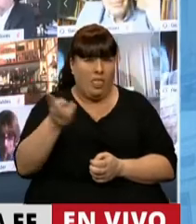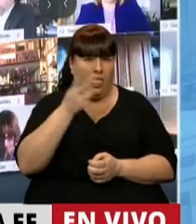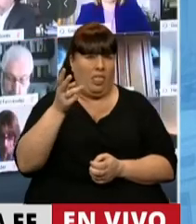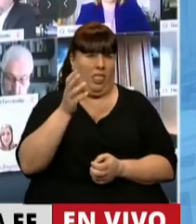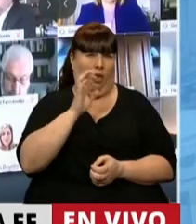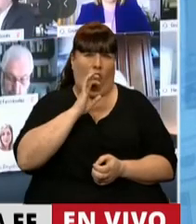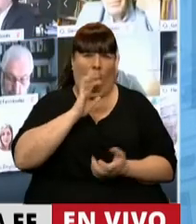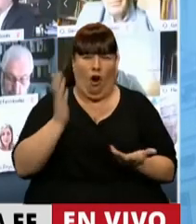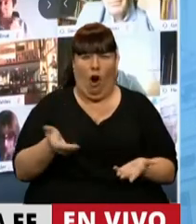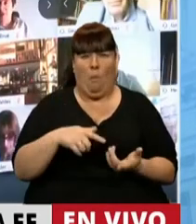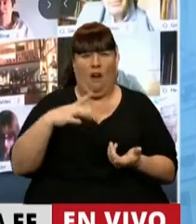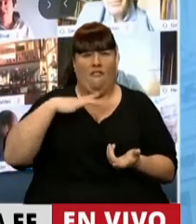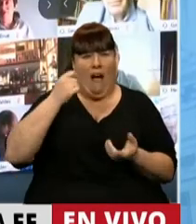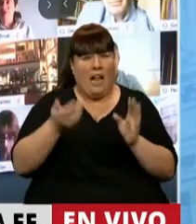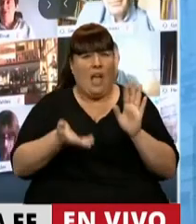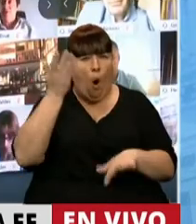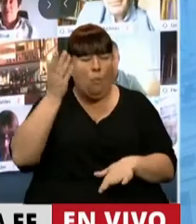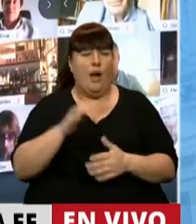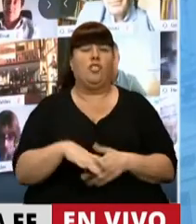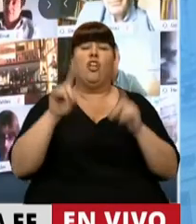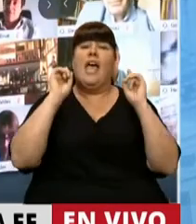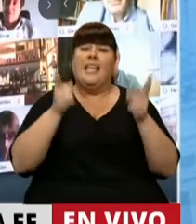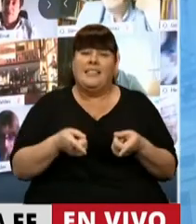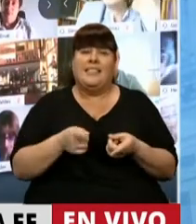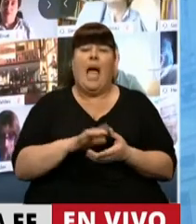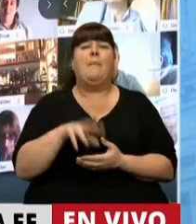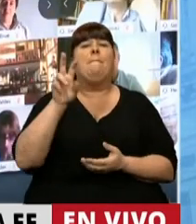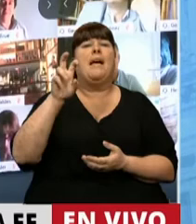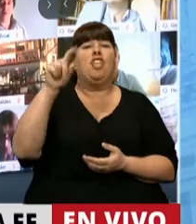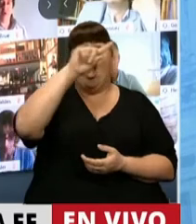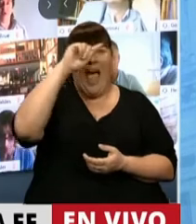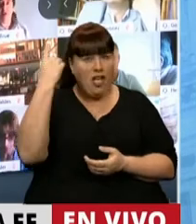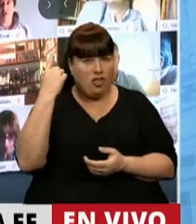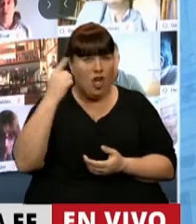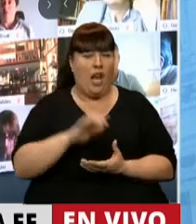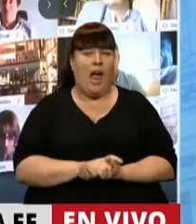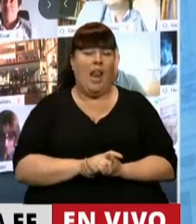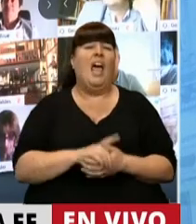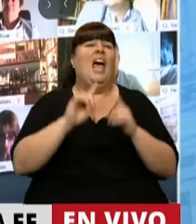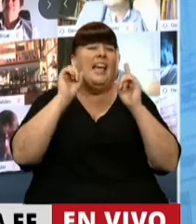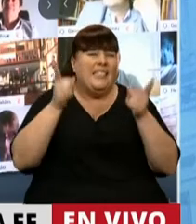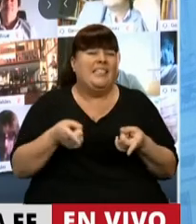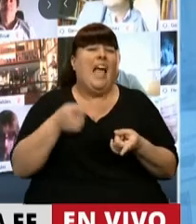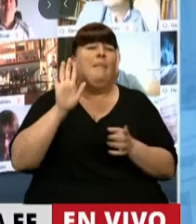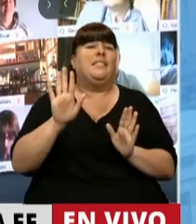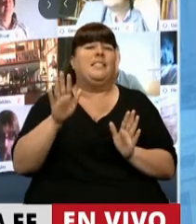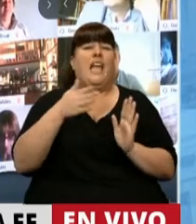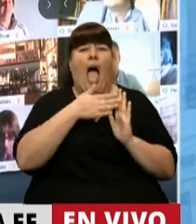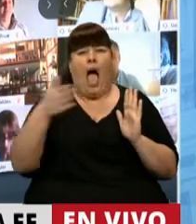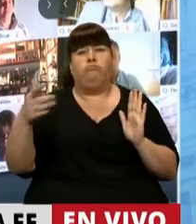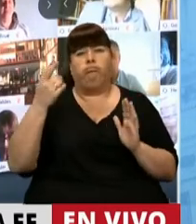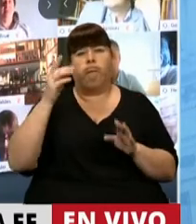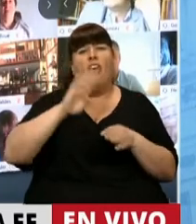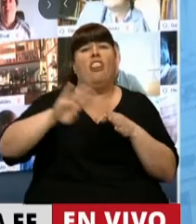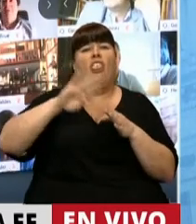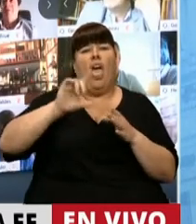irrisorias, desactualizadas, y también con las pensiones nacionales que también vienen con un